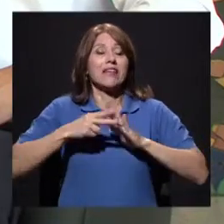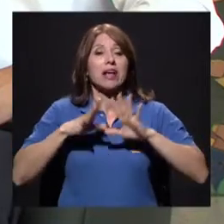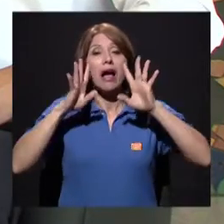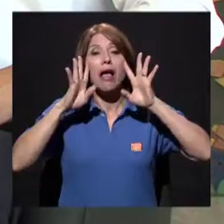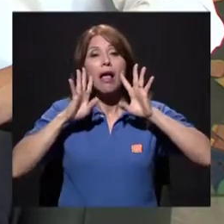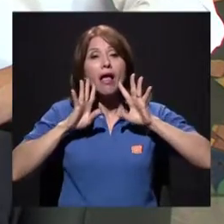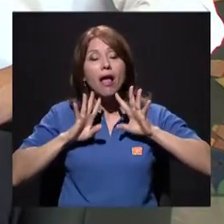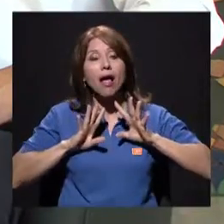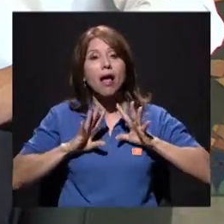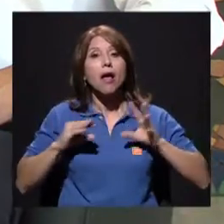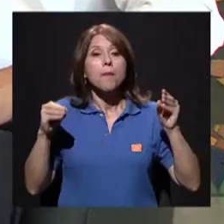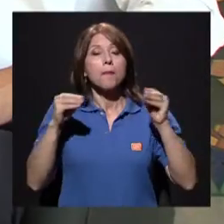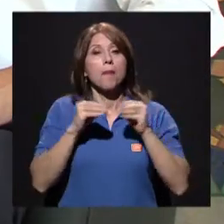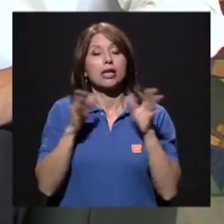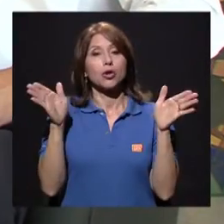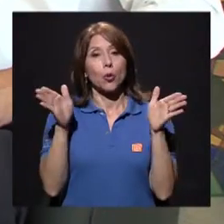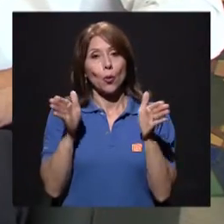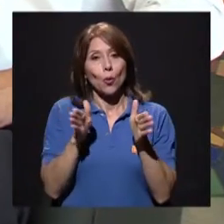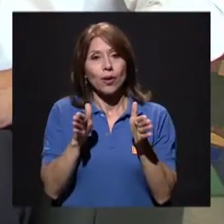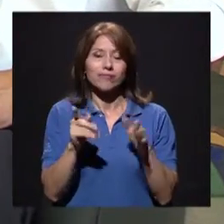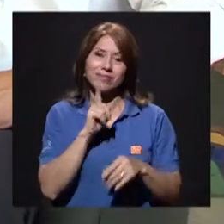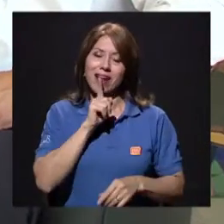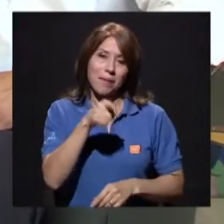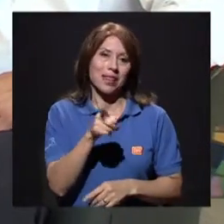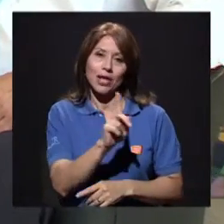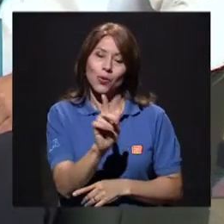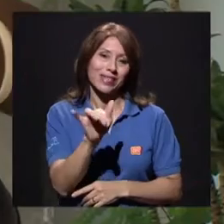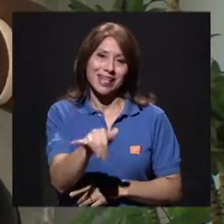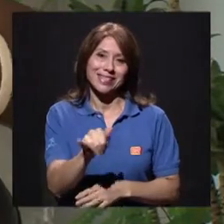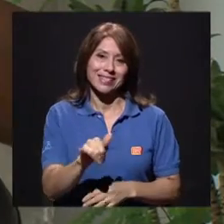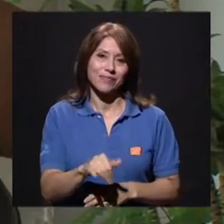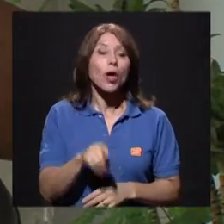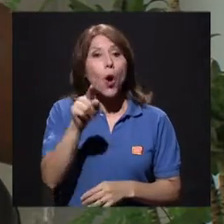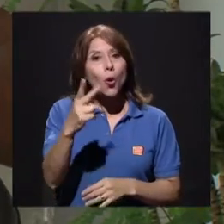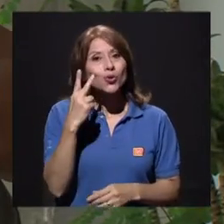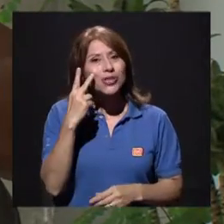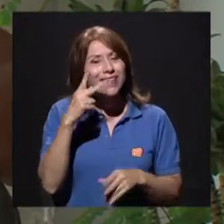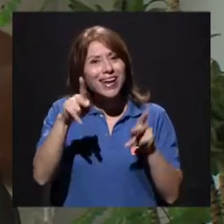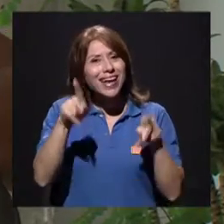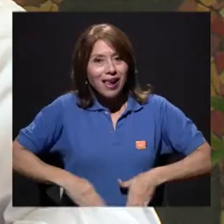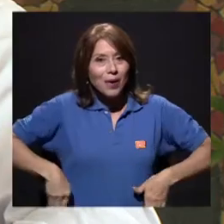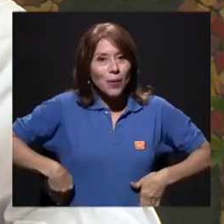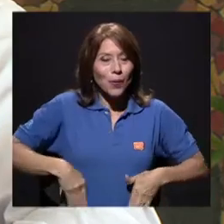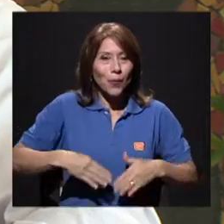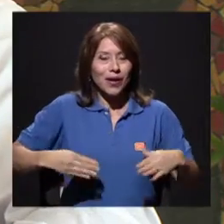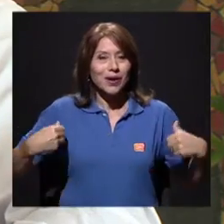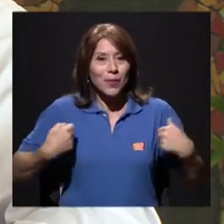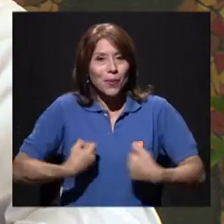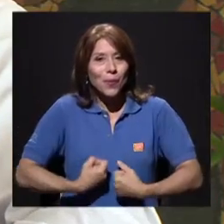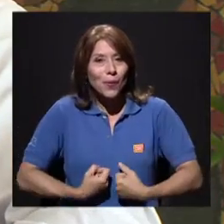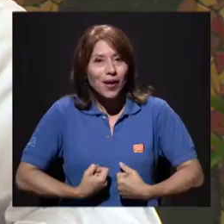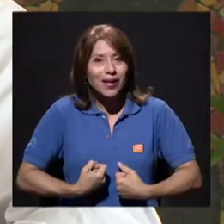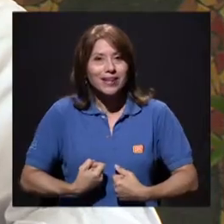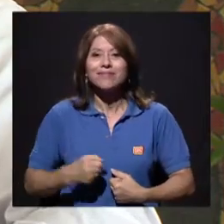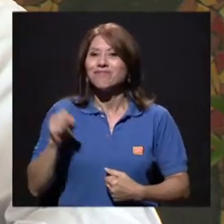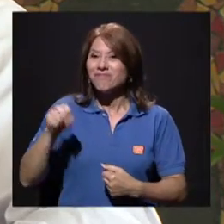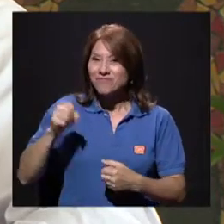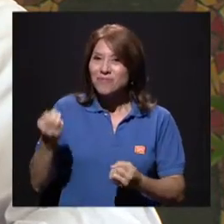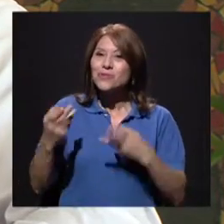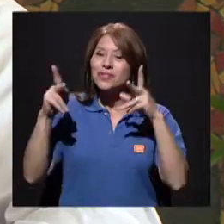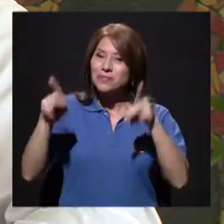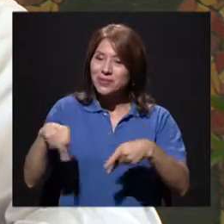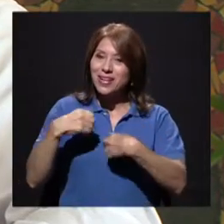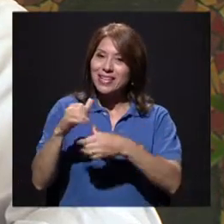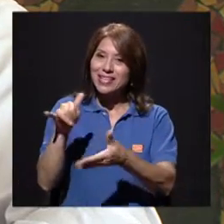peso. Realmente no es así. O ustedes ven gente con plásticos aquí forrados. Todos. Entonces, creen que esa